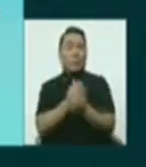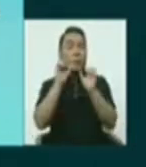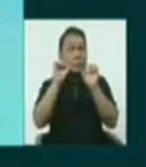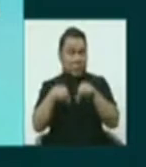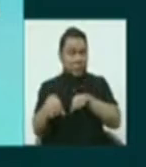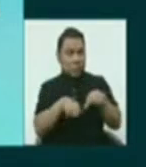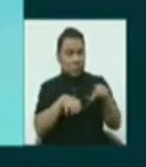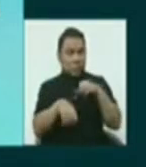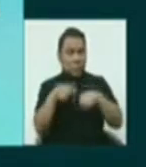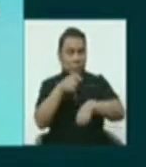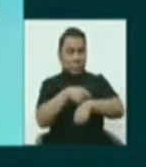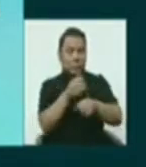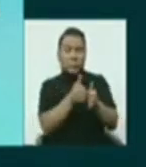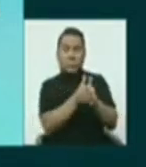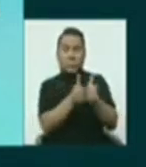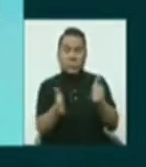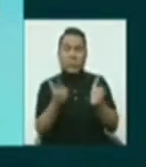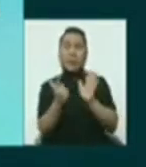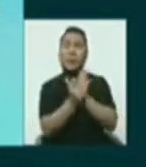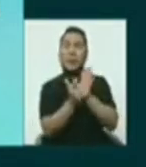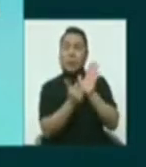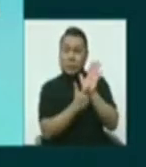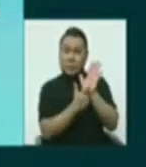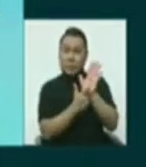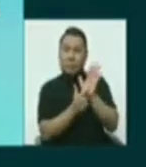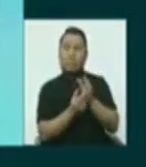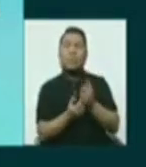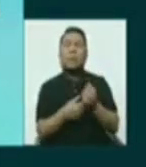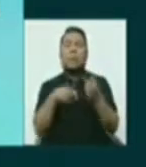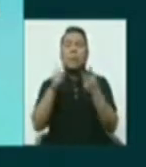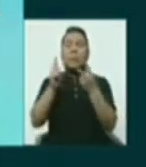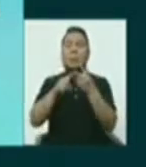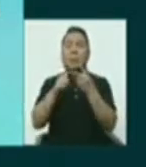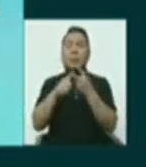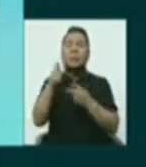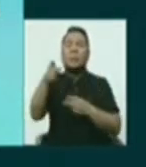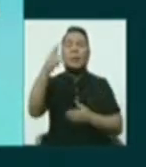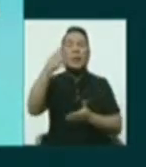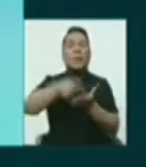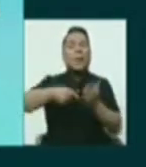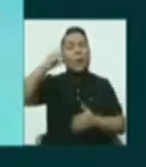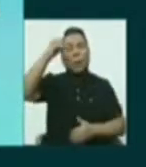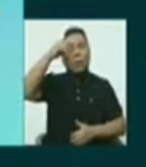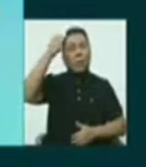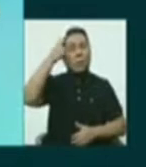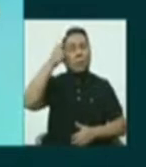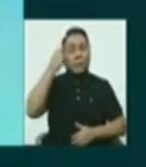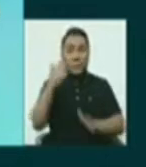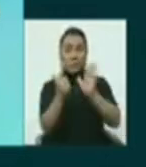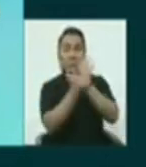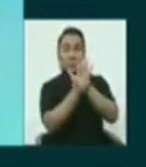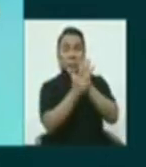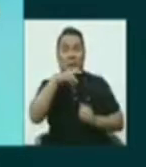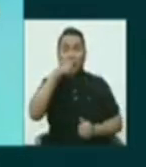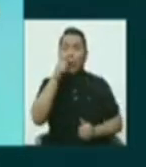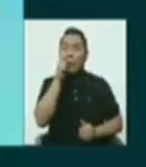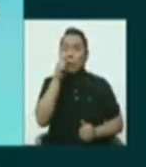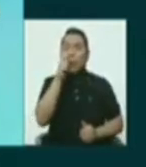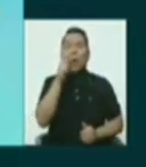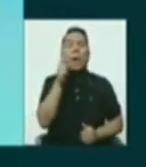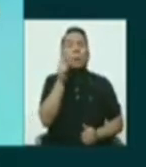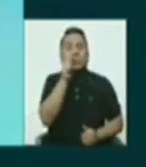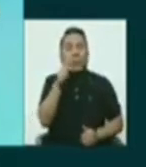los plazos fijados por ley? Y la segunda pregunta dice, ¿qué opina de la legalización de la marihuana con fines